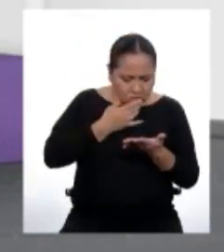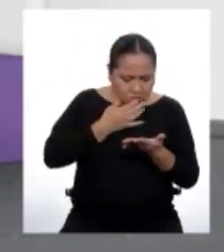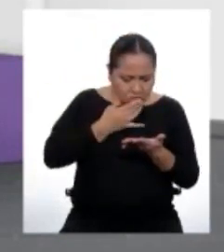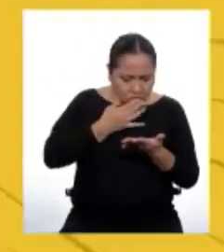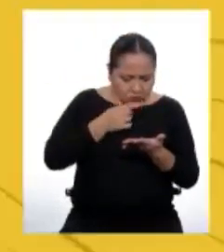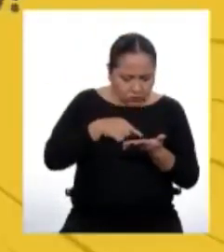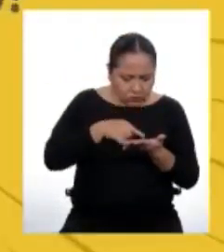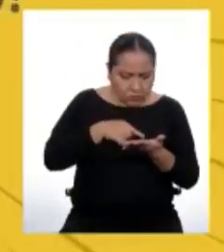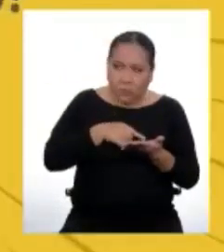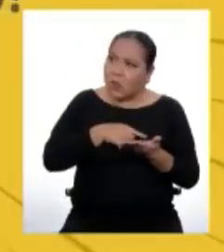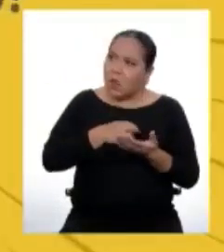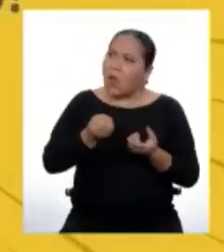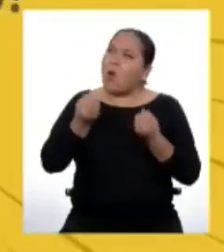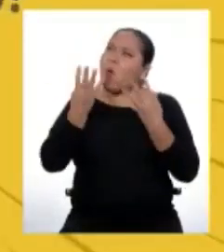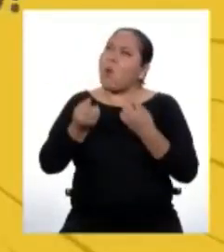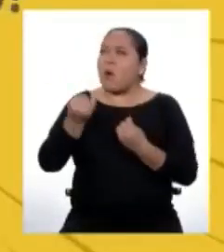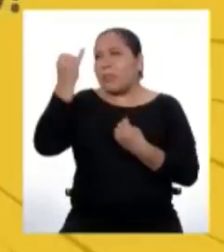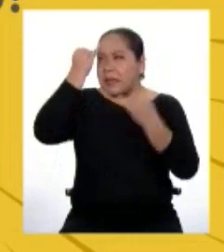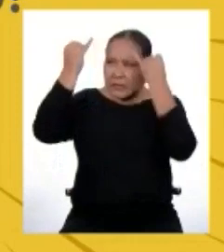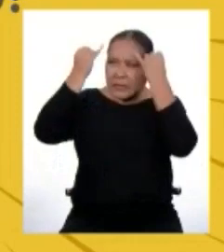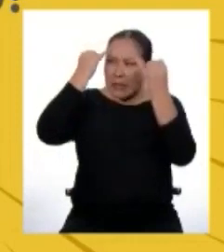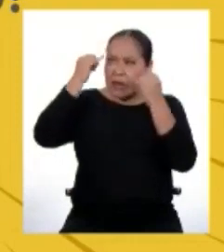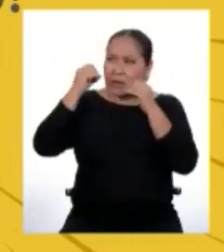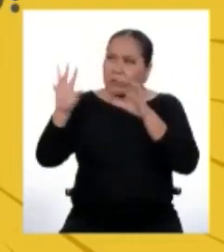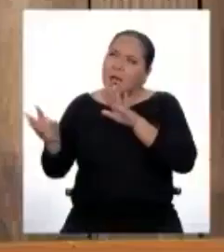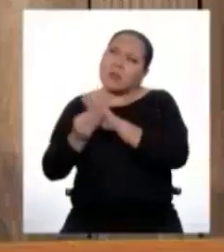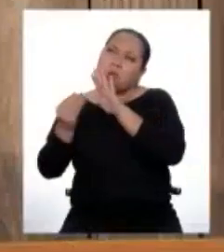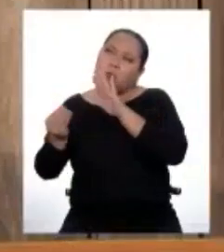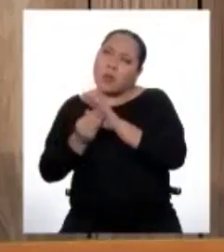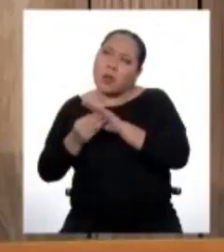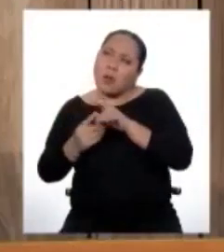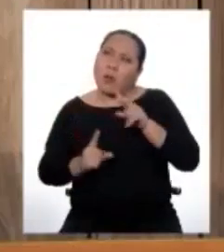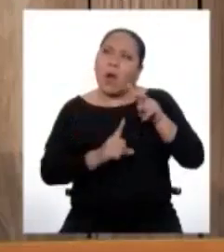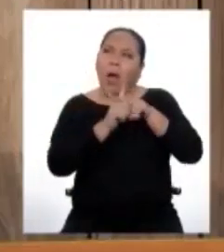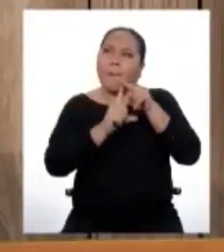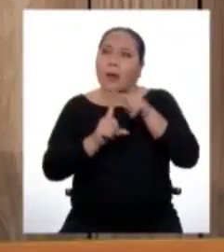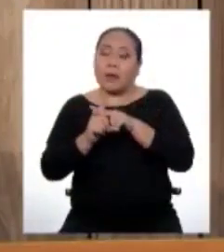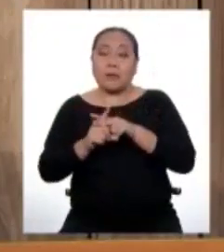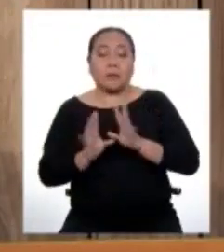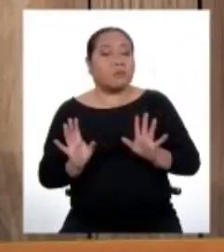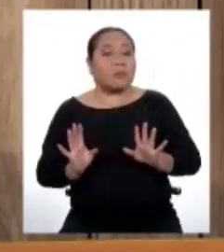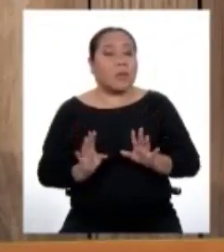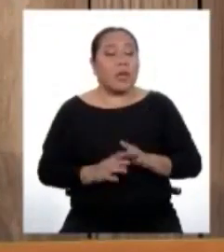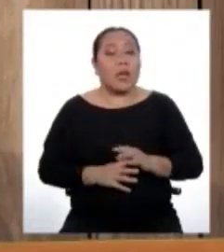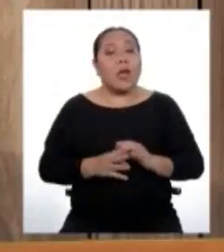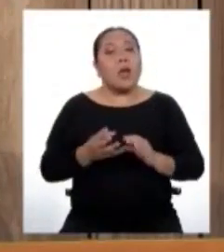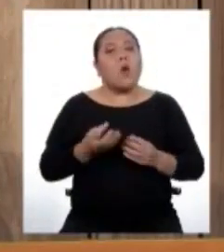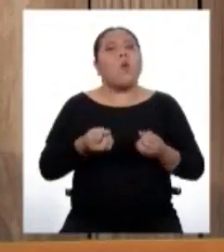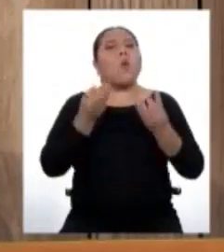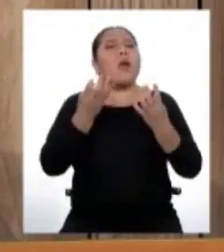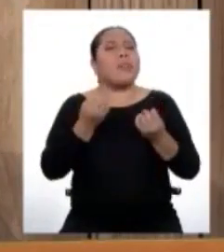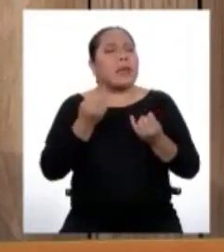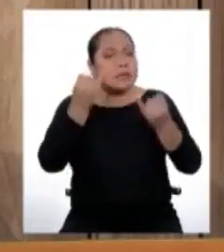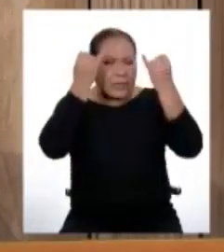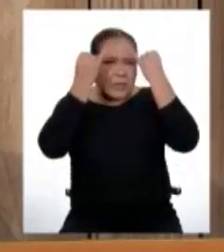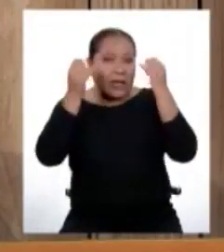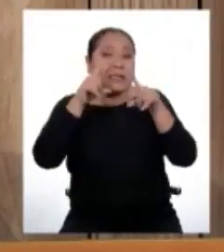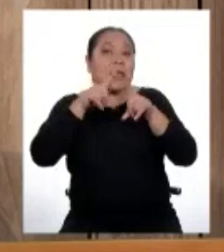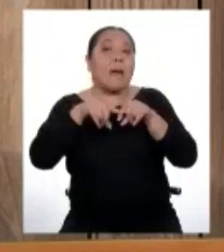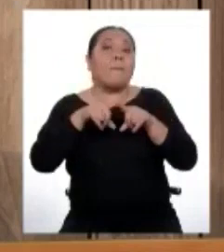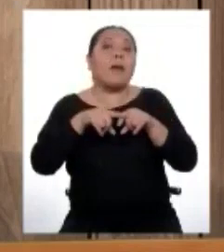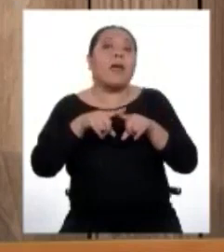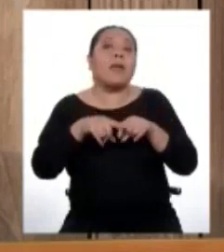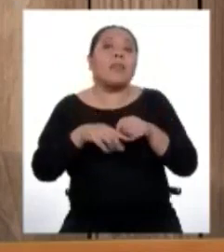¿cuántas ideas secundarias pueden haber en un texto? En realidad, la cantidad de ideas secundarias depende de